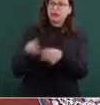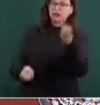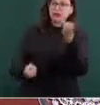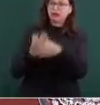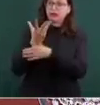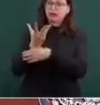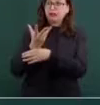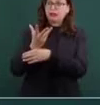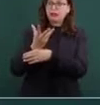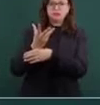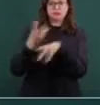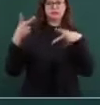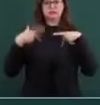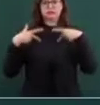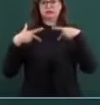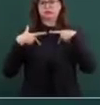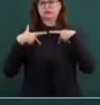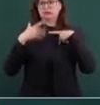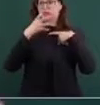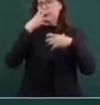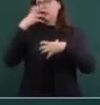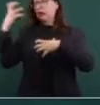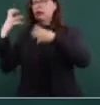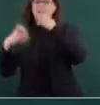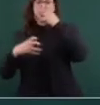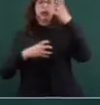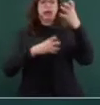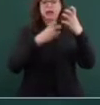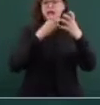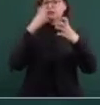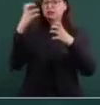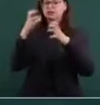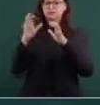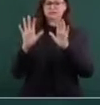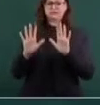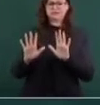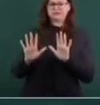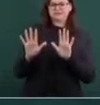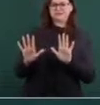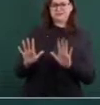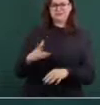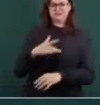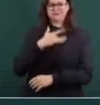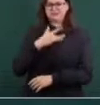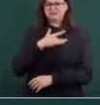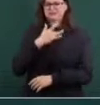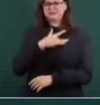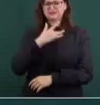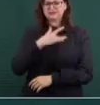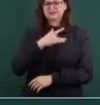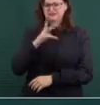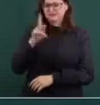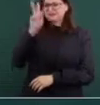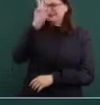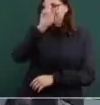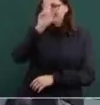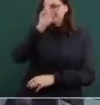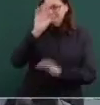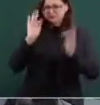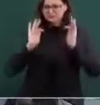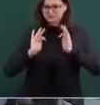quisimos actuar con prudencia